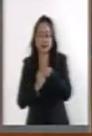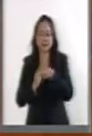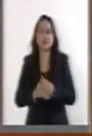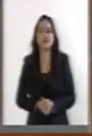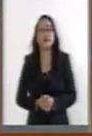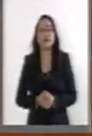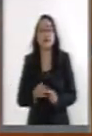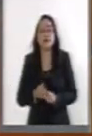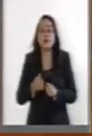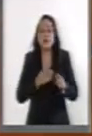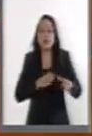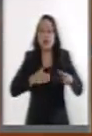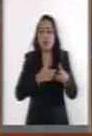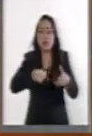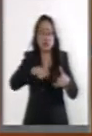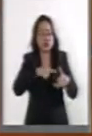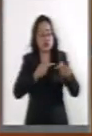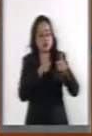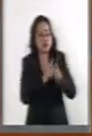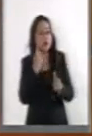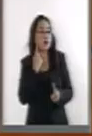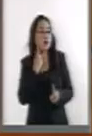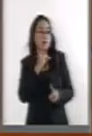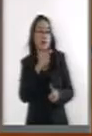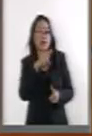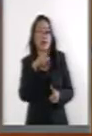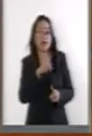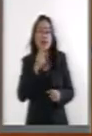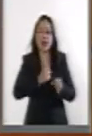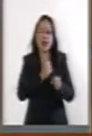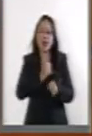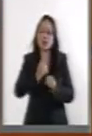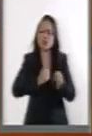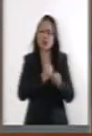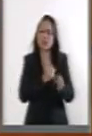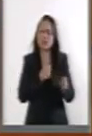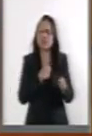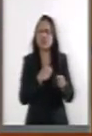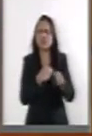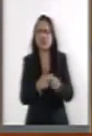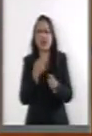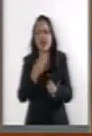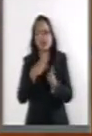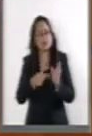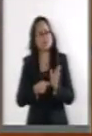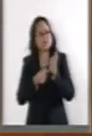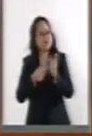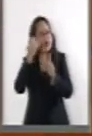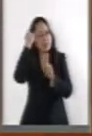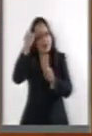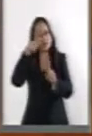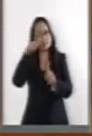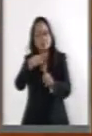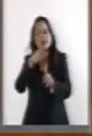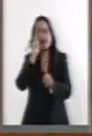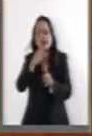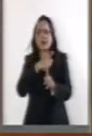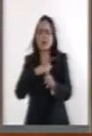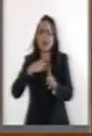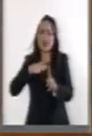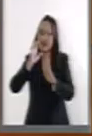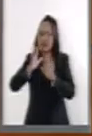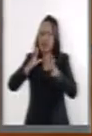izquierda, de manera particular, desde hace muchos años, esta ha sido una de nuestras banderas. Me refiero a la desaparición